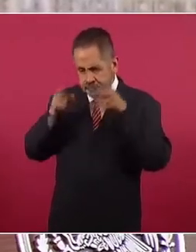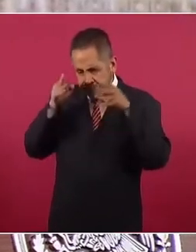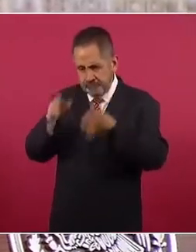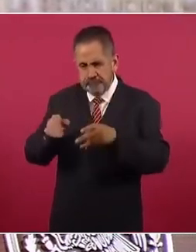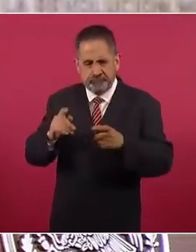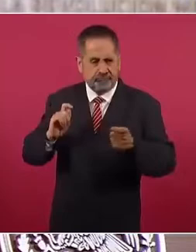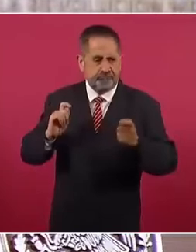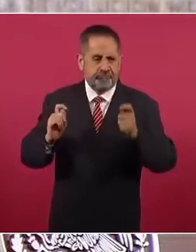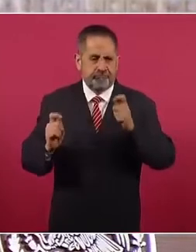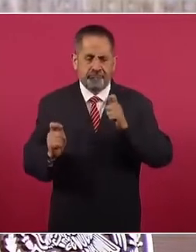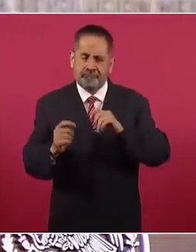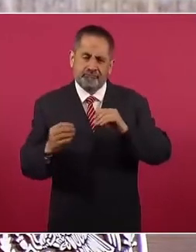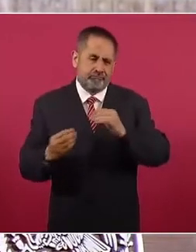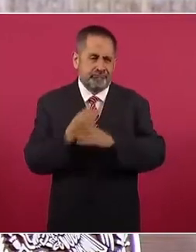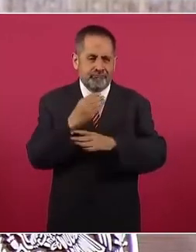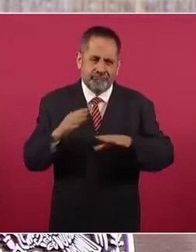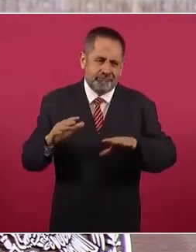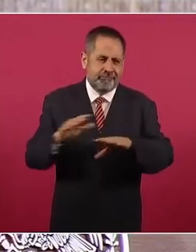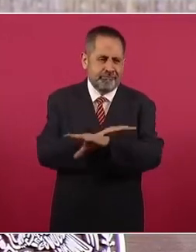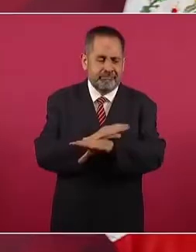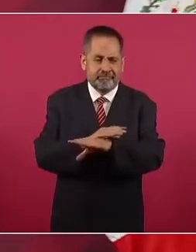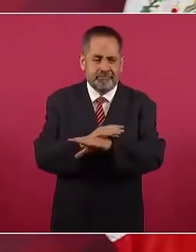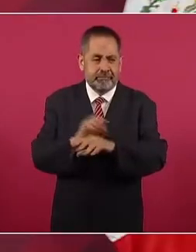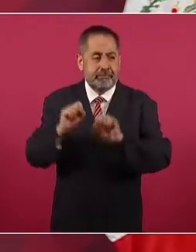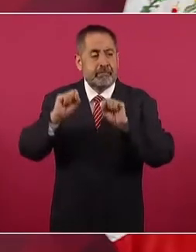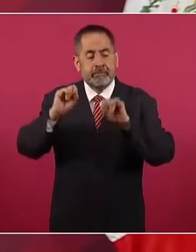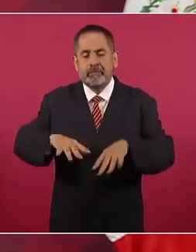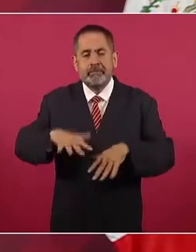iniciar una etapa nueva, sin corrupción.